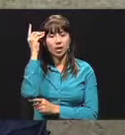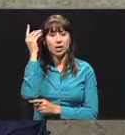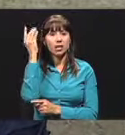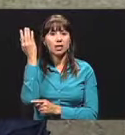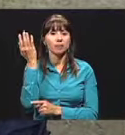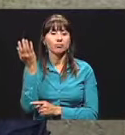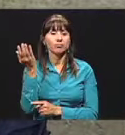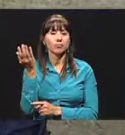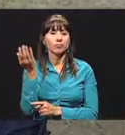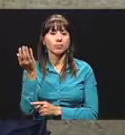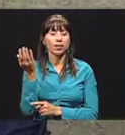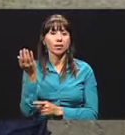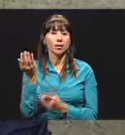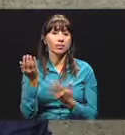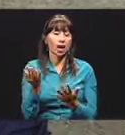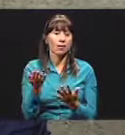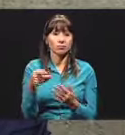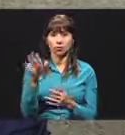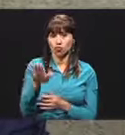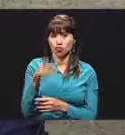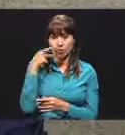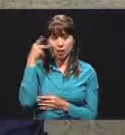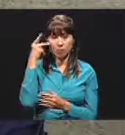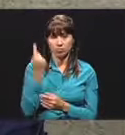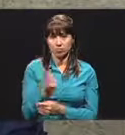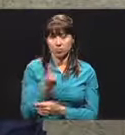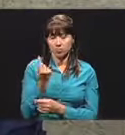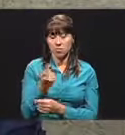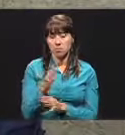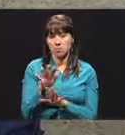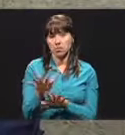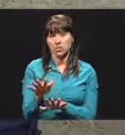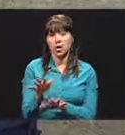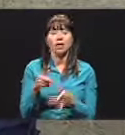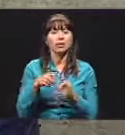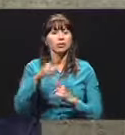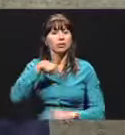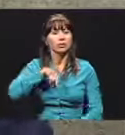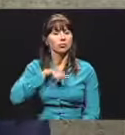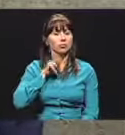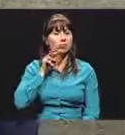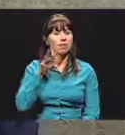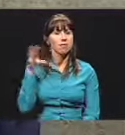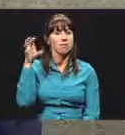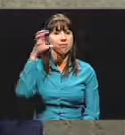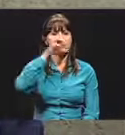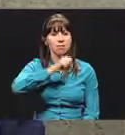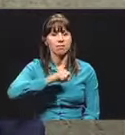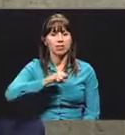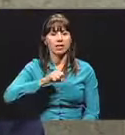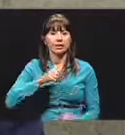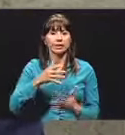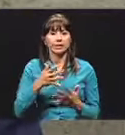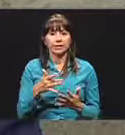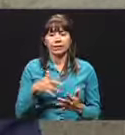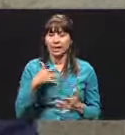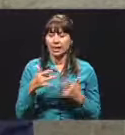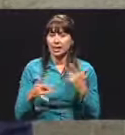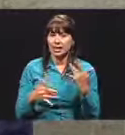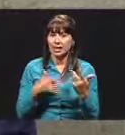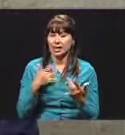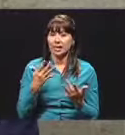y que queda huérfano y entonces empezamos a sentir una serie de vacíos